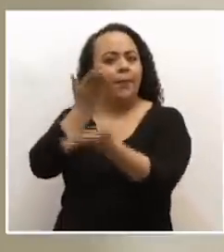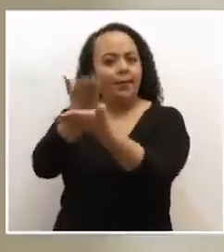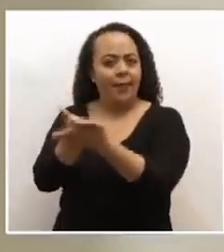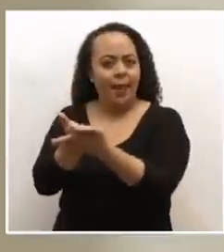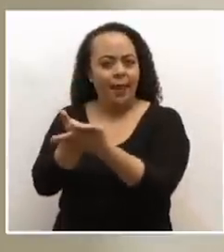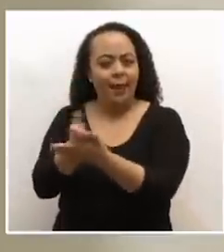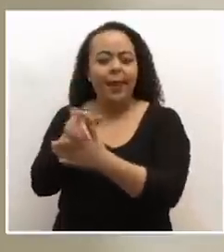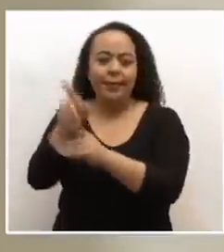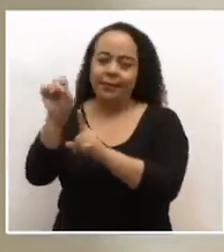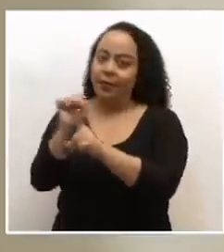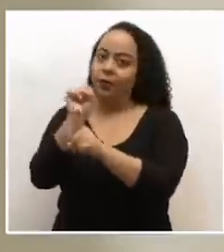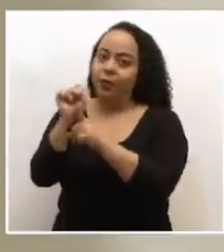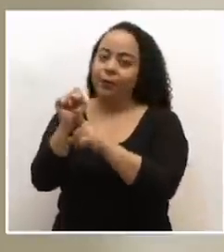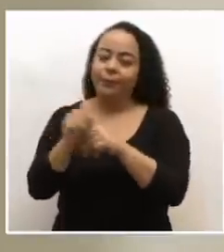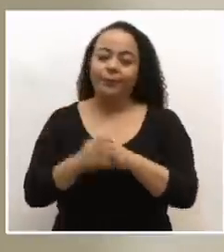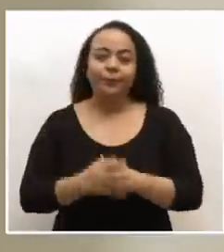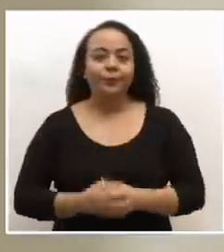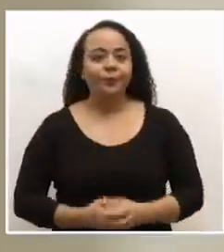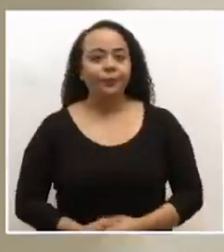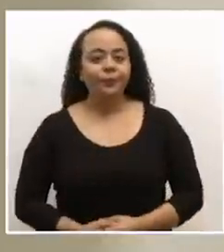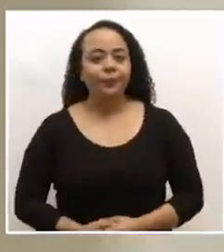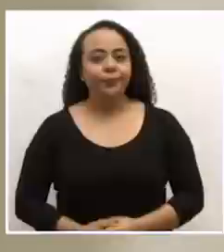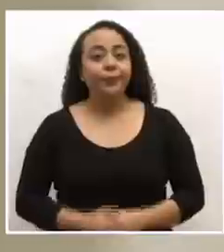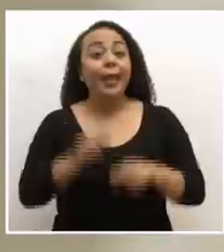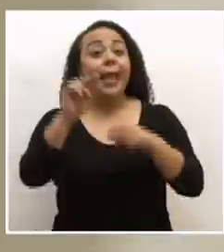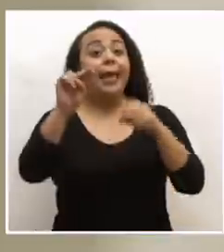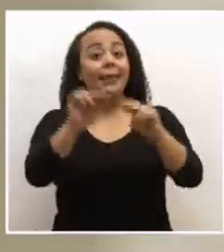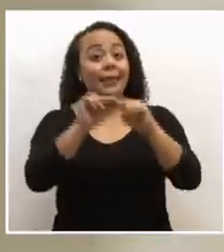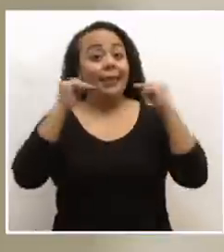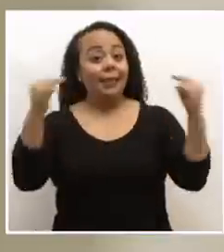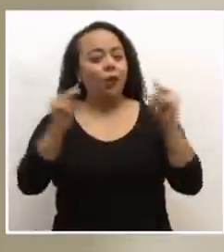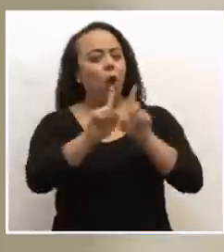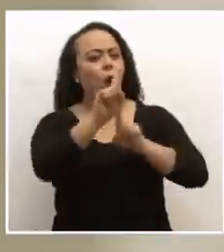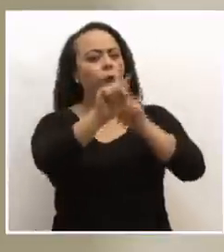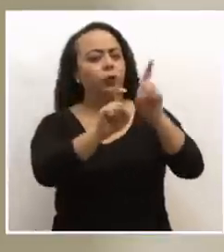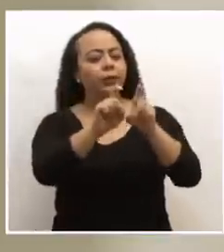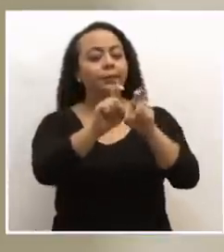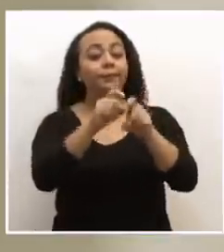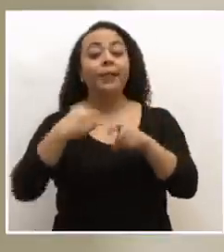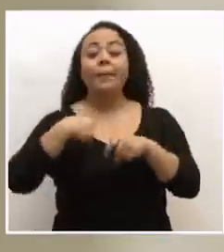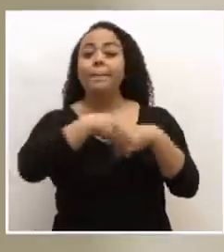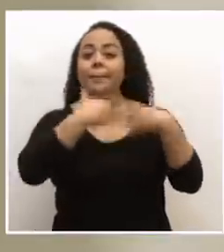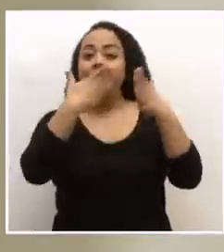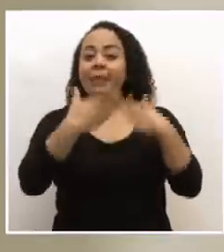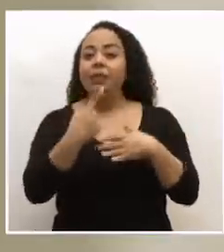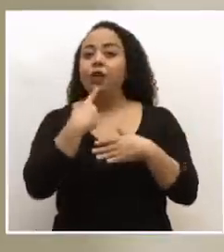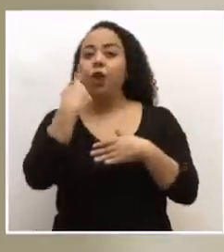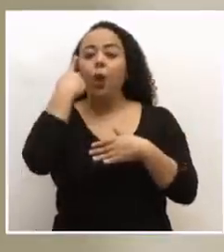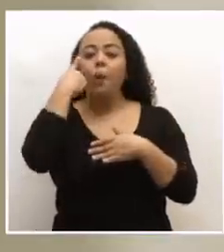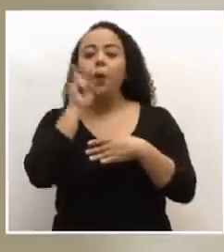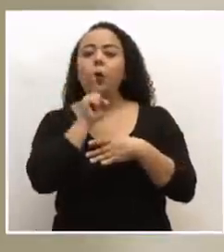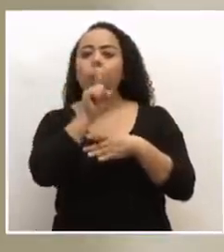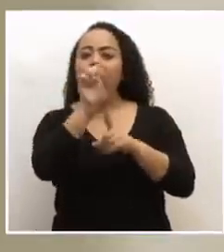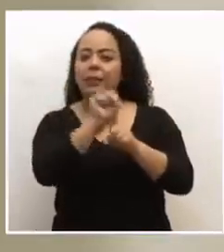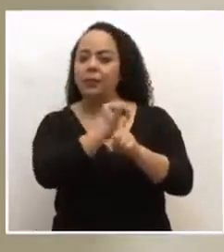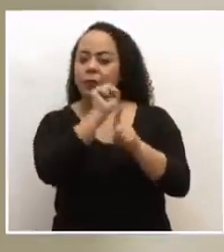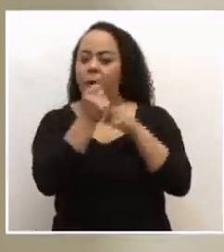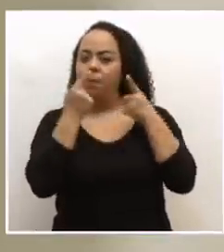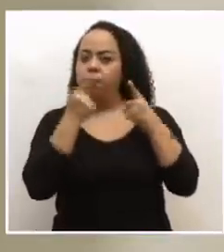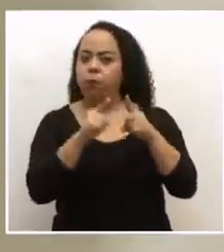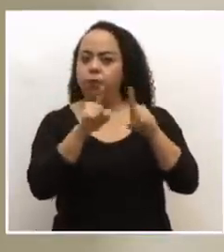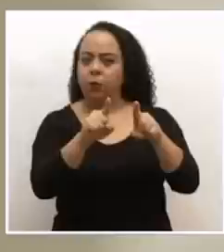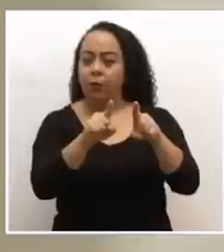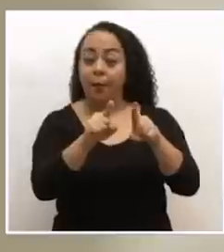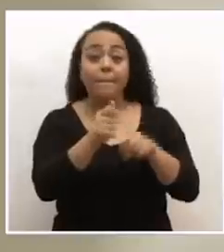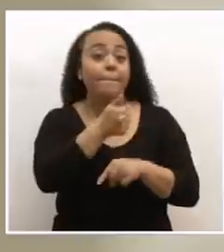esa situación. La Nación consulta. El ministro indicó que por tratarse de situaciones que se dan en el